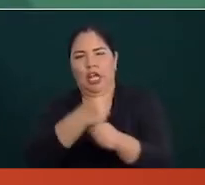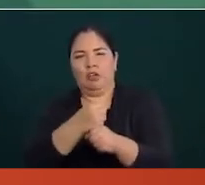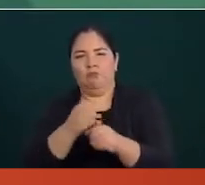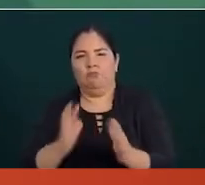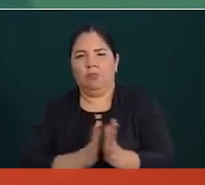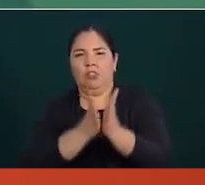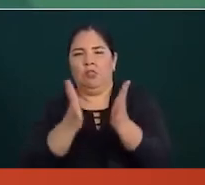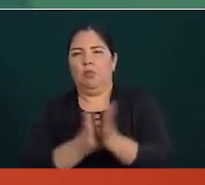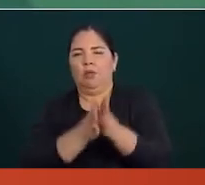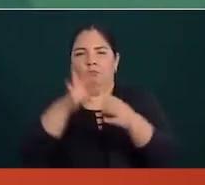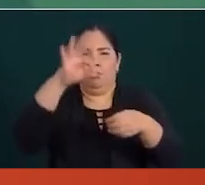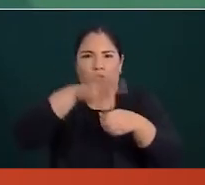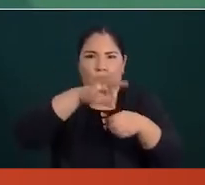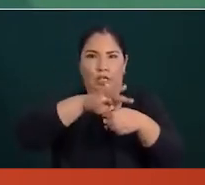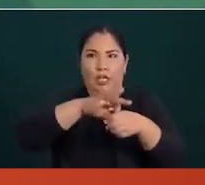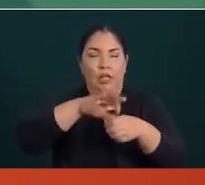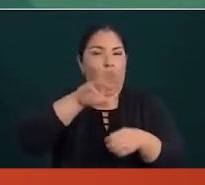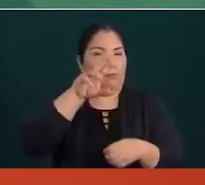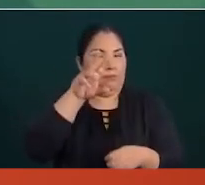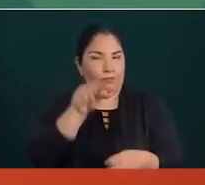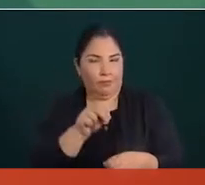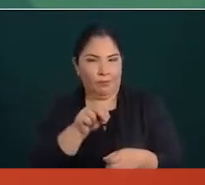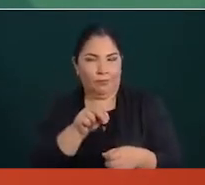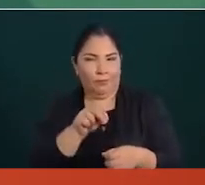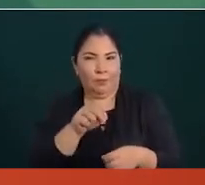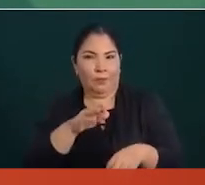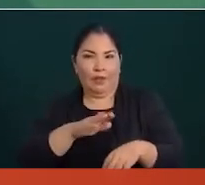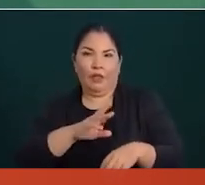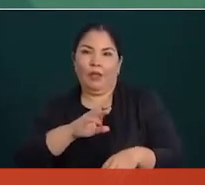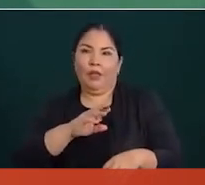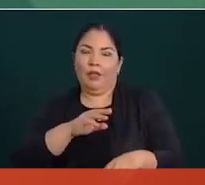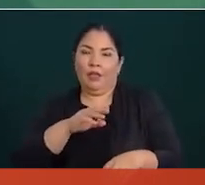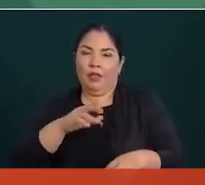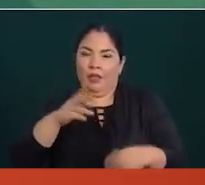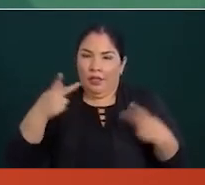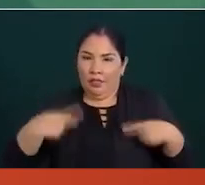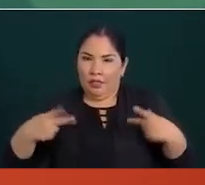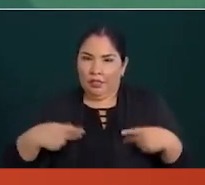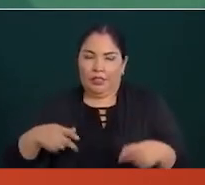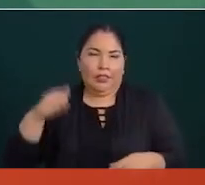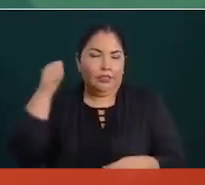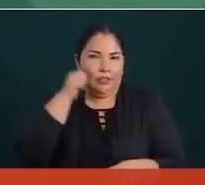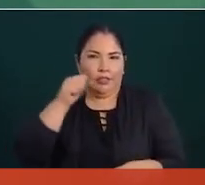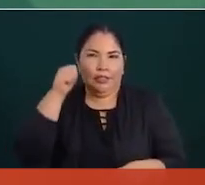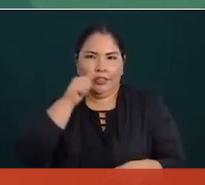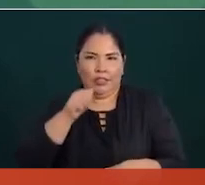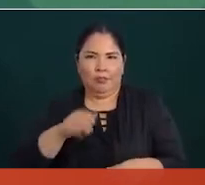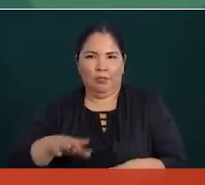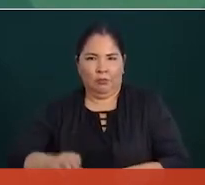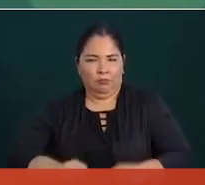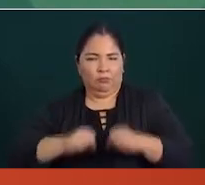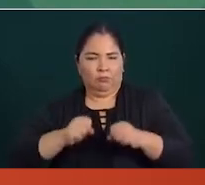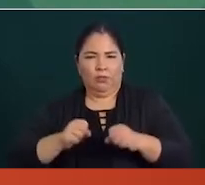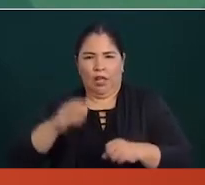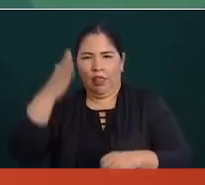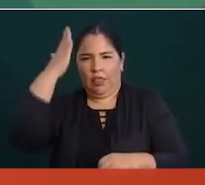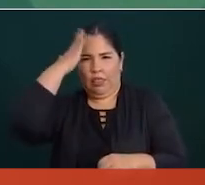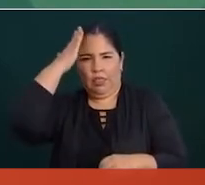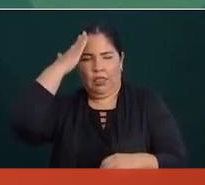sino que el pueblo siempre tenga las riendas del poder en sus manos